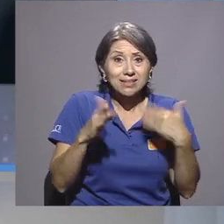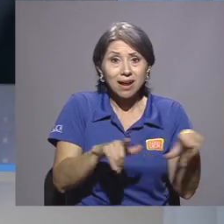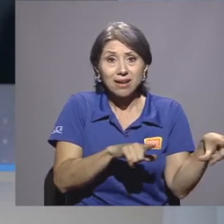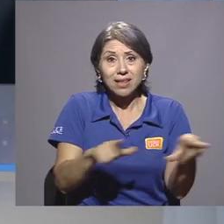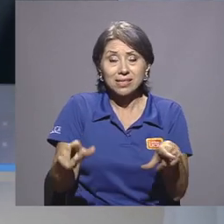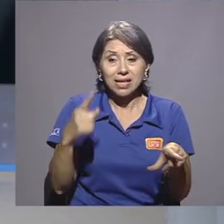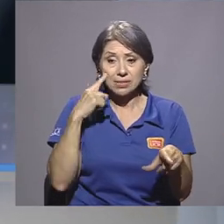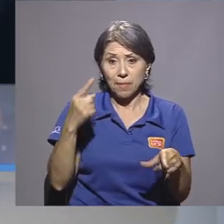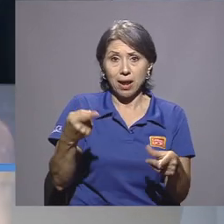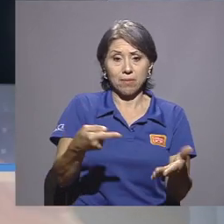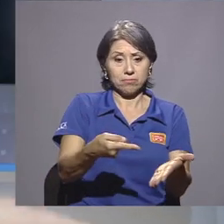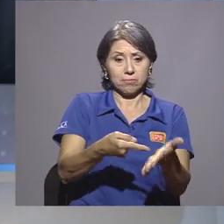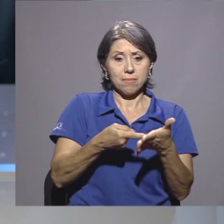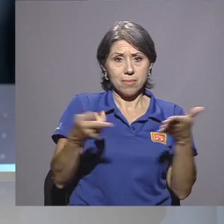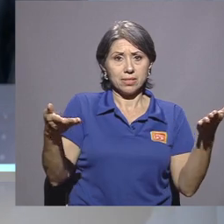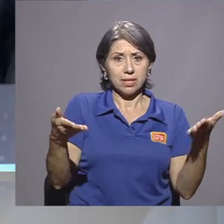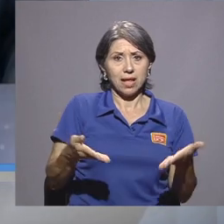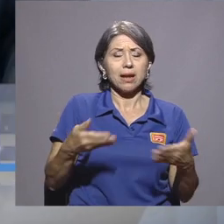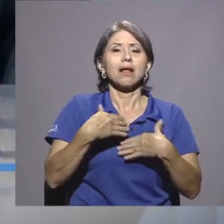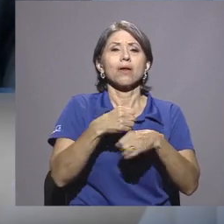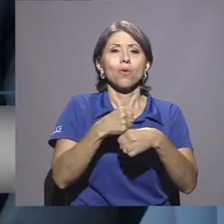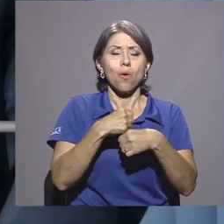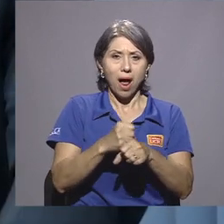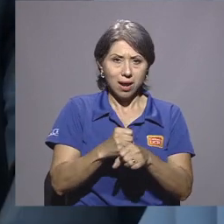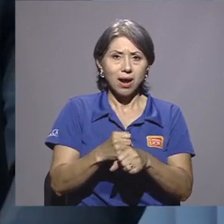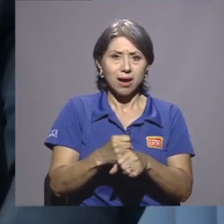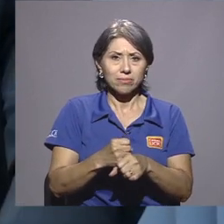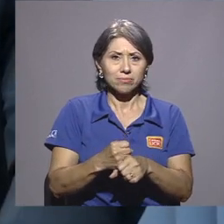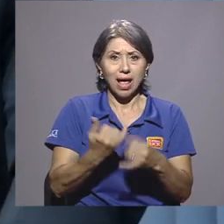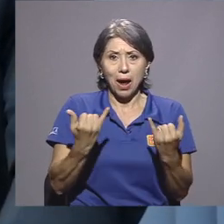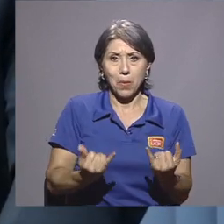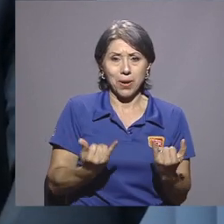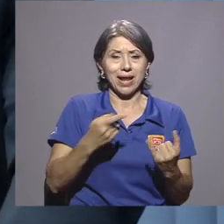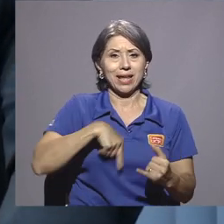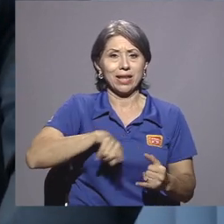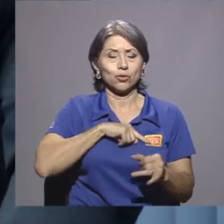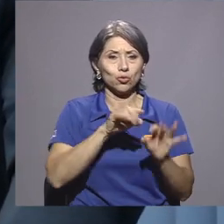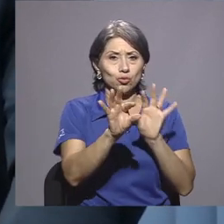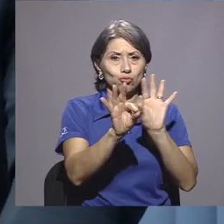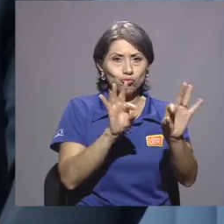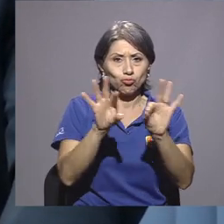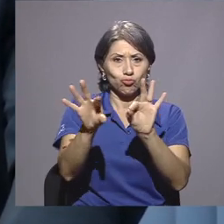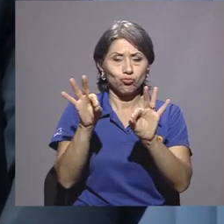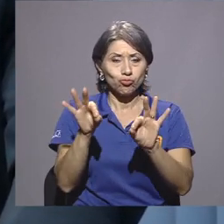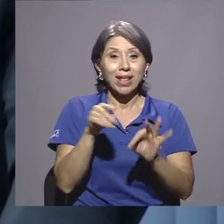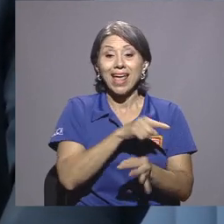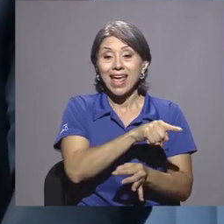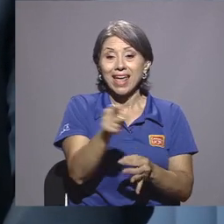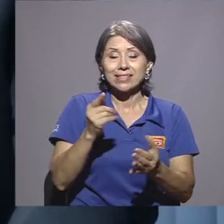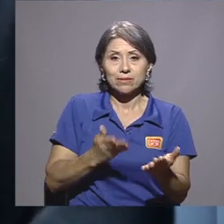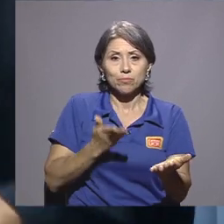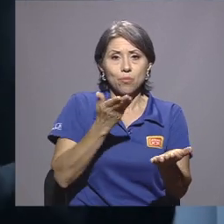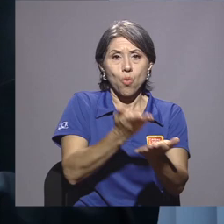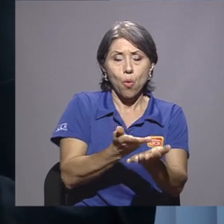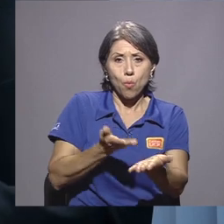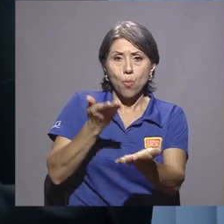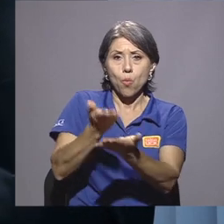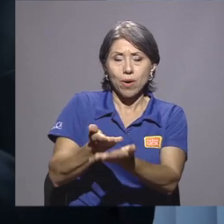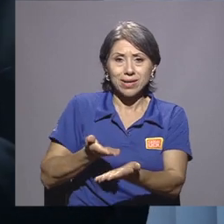ser presentadas este año, pues lo hagan en el marco de la convocatoria. Estas propuestas van a ser